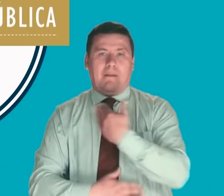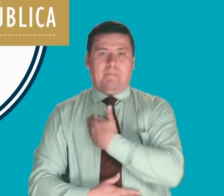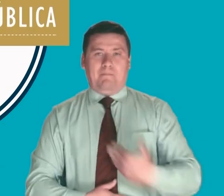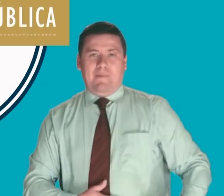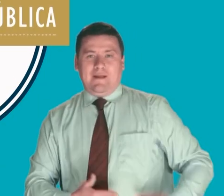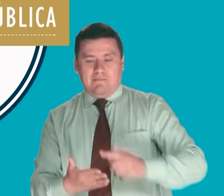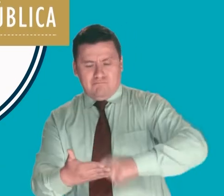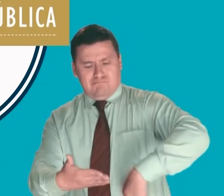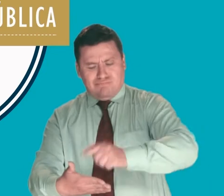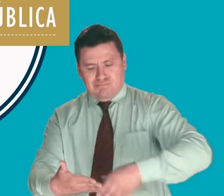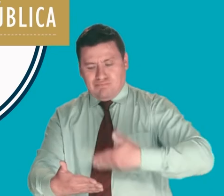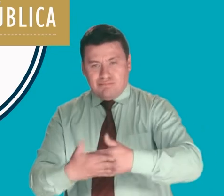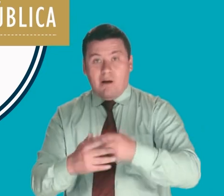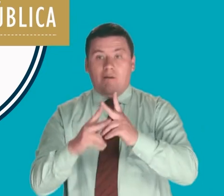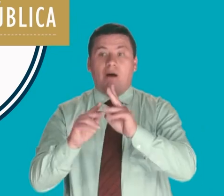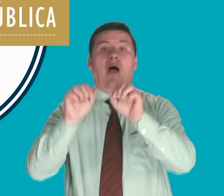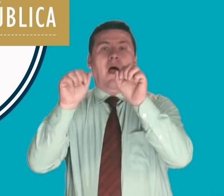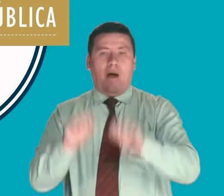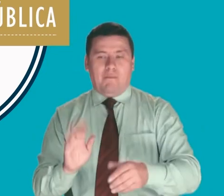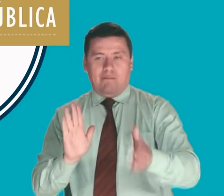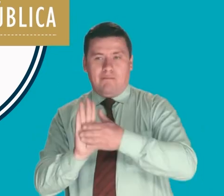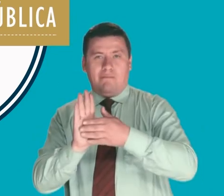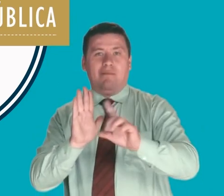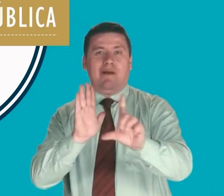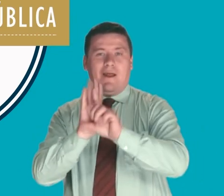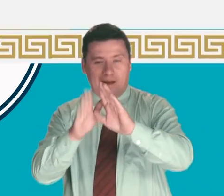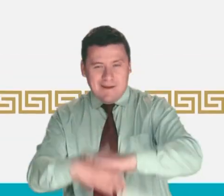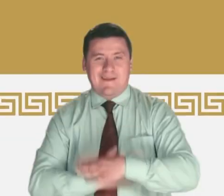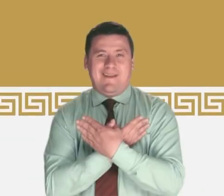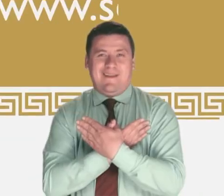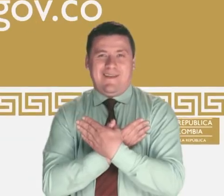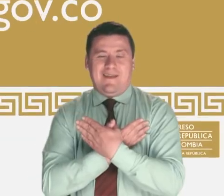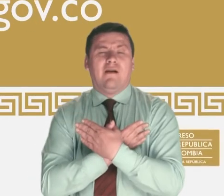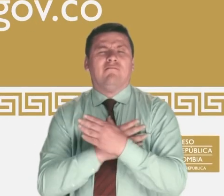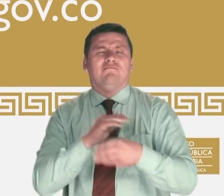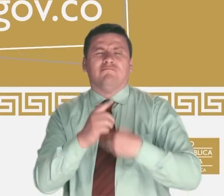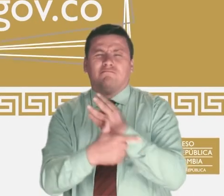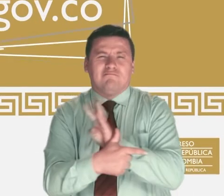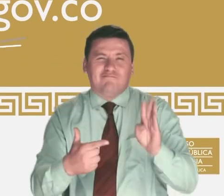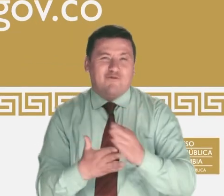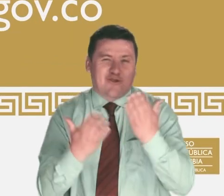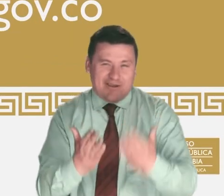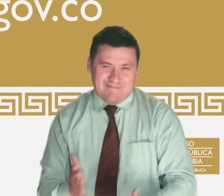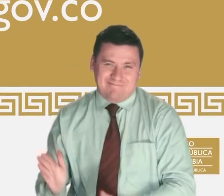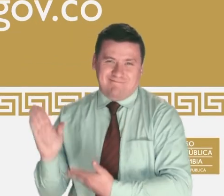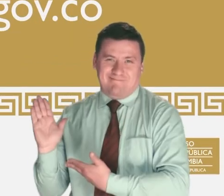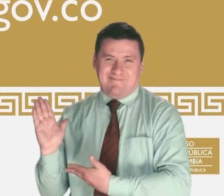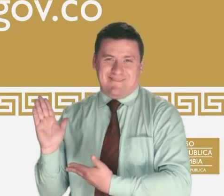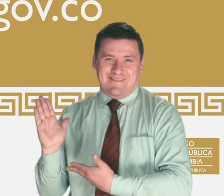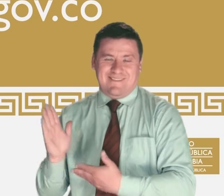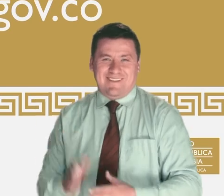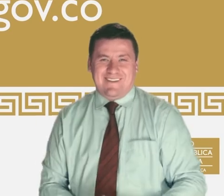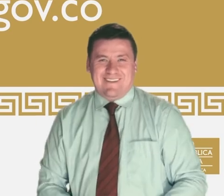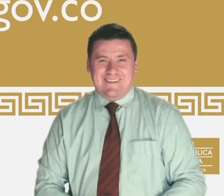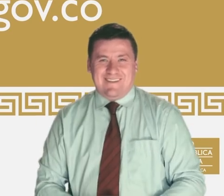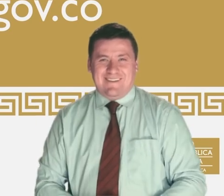presidente para que entre en vigencia y se convierta en ley de la República. Encuentra más información en nuestro portal web.